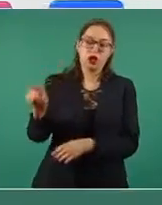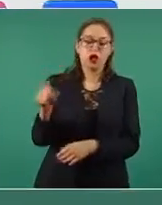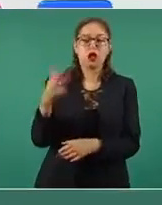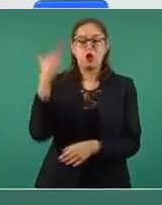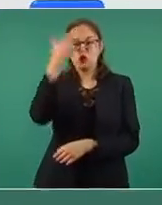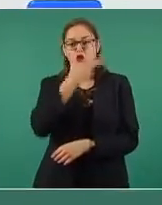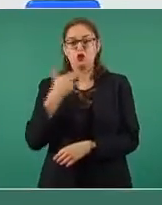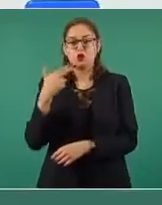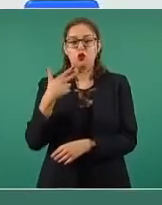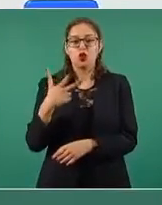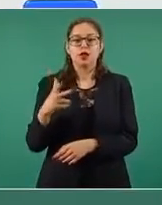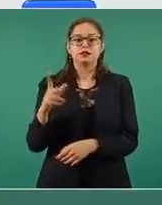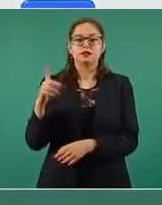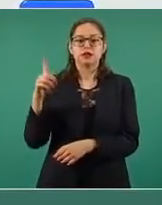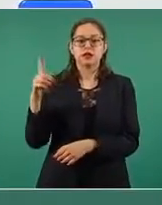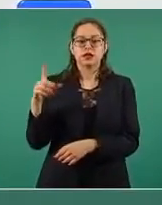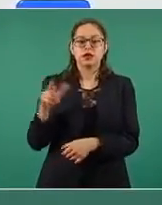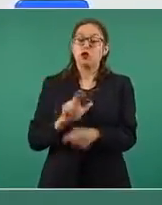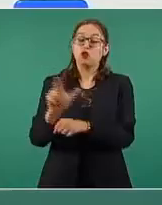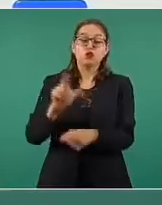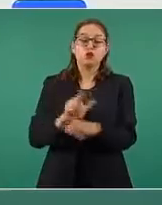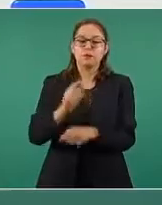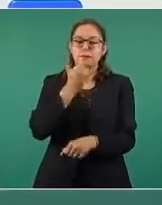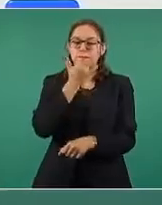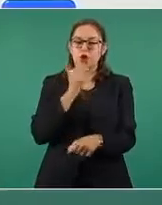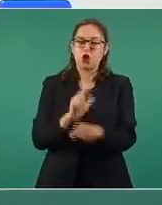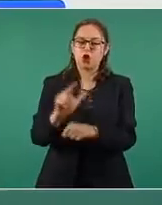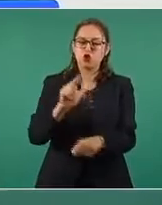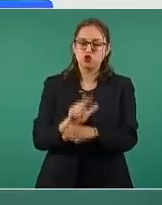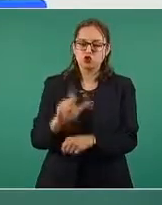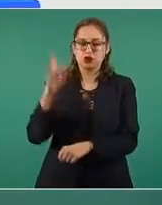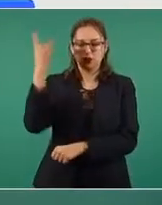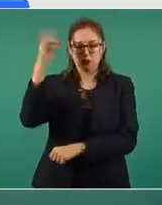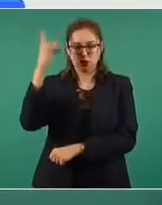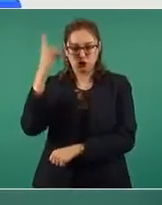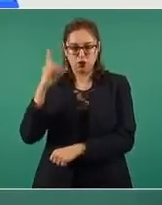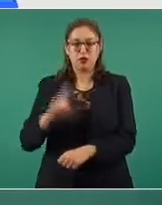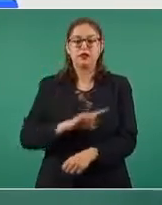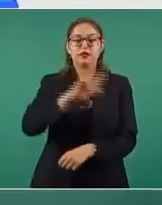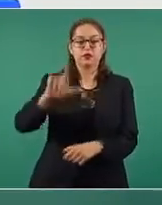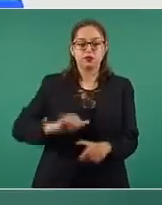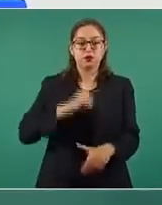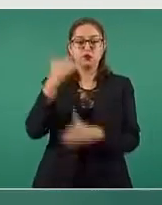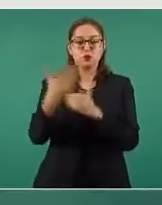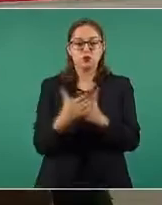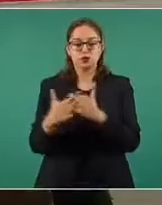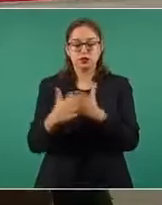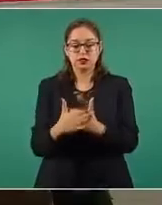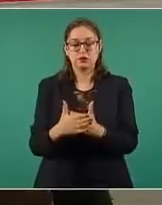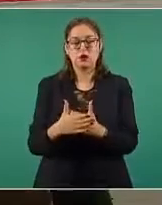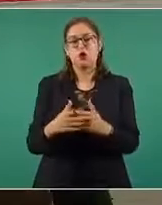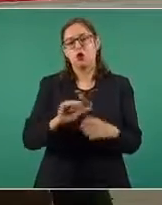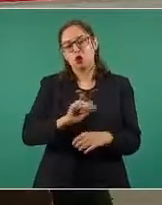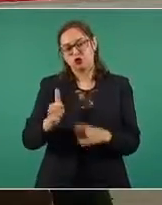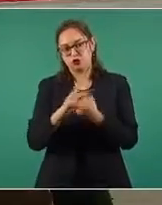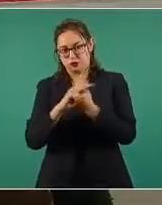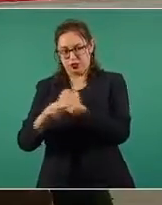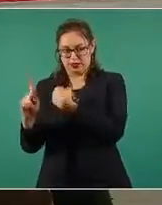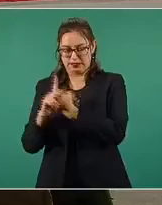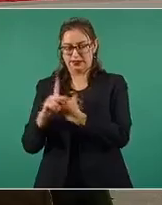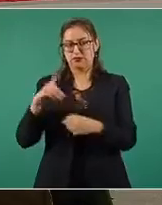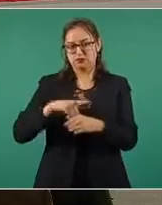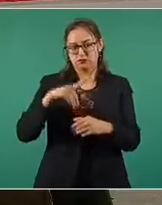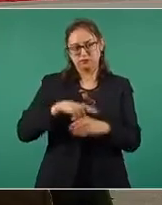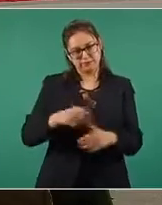dosis, y más adelante lo haremos Jamaica, Paraguay, Belice y Nicaragua. La siguiente. Por último,